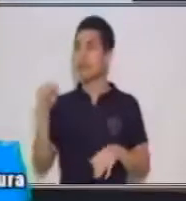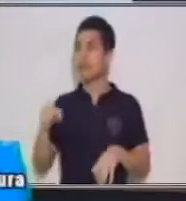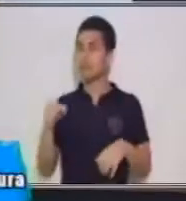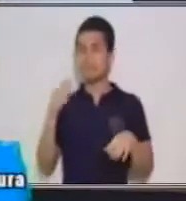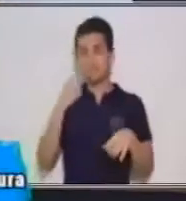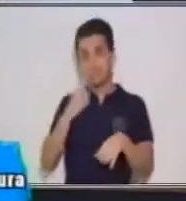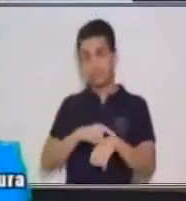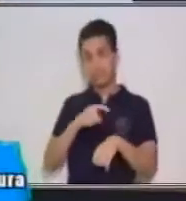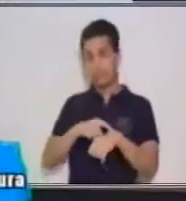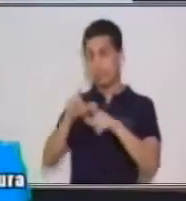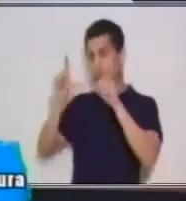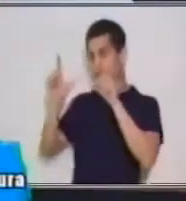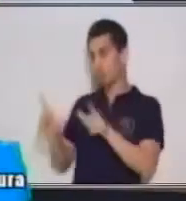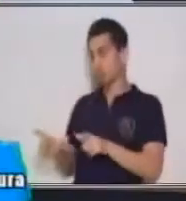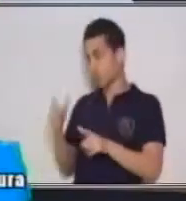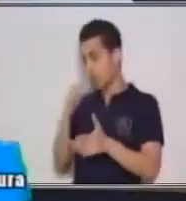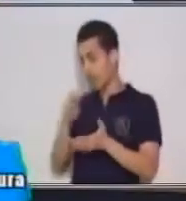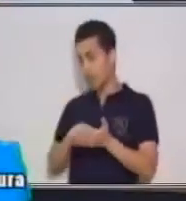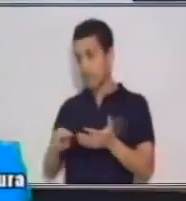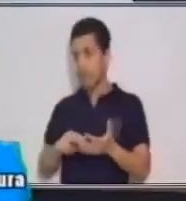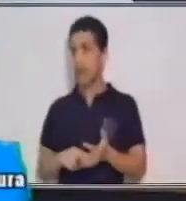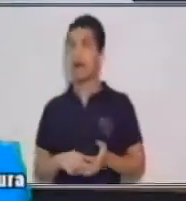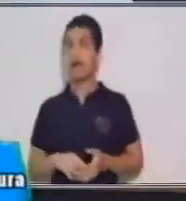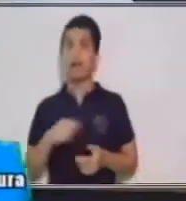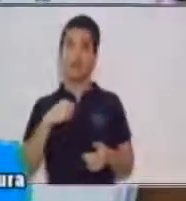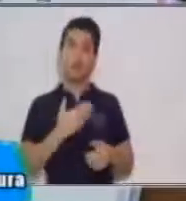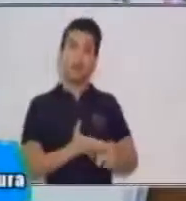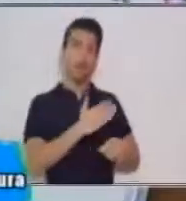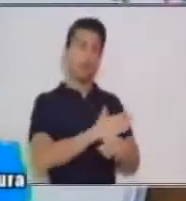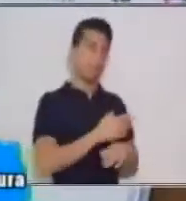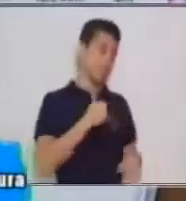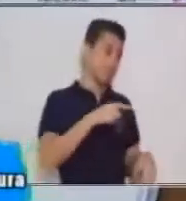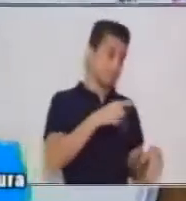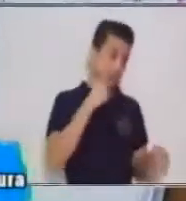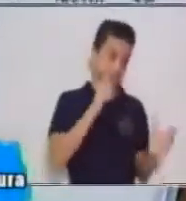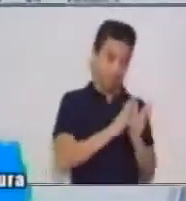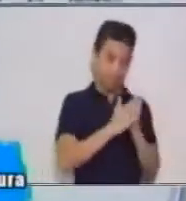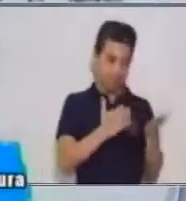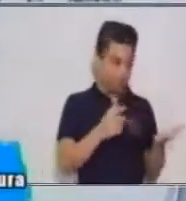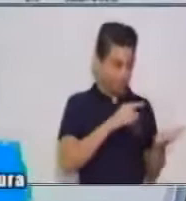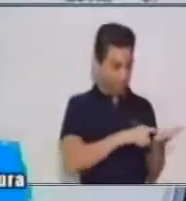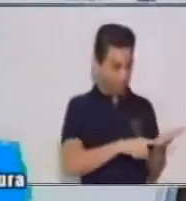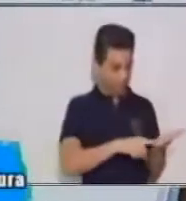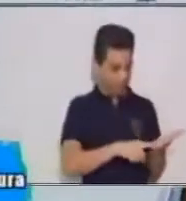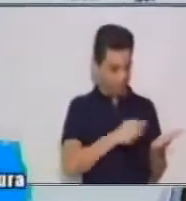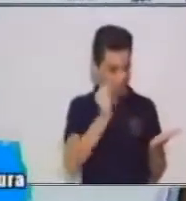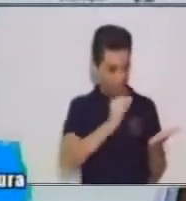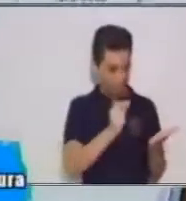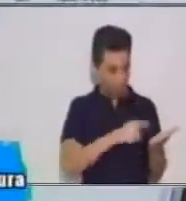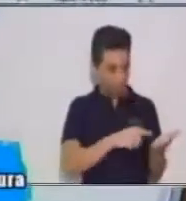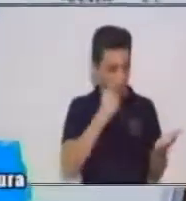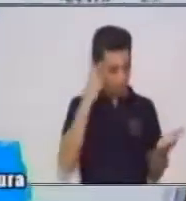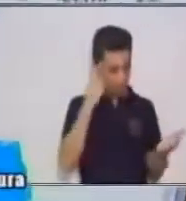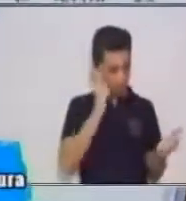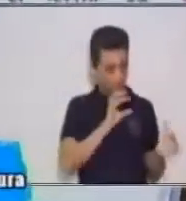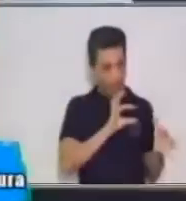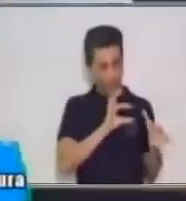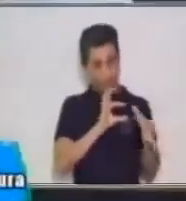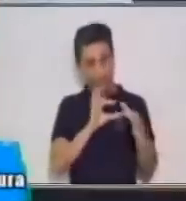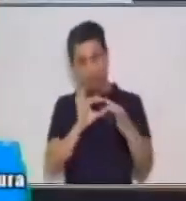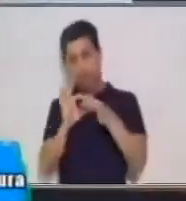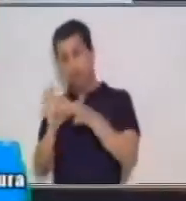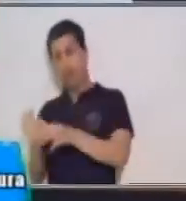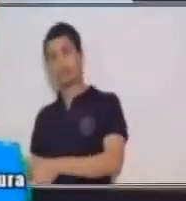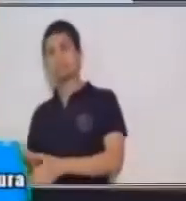voy a confirmar si lo que dije al principio del título y las imágenes tenían relación con mi